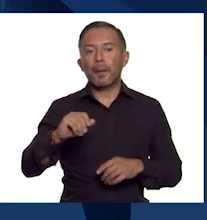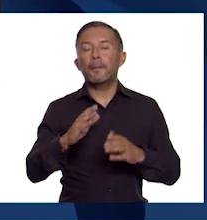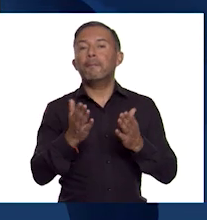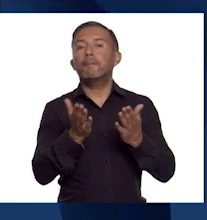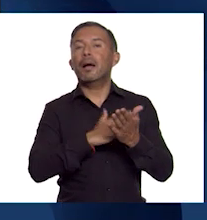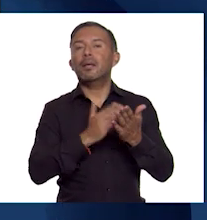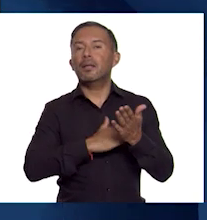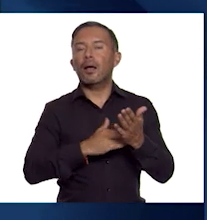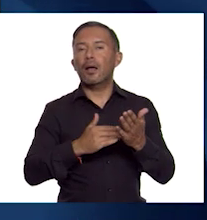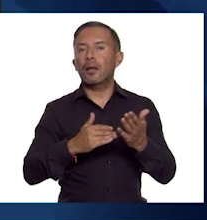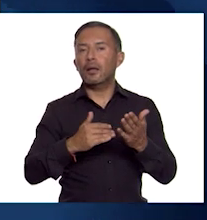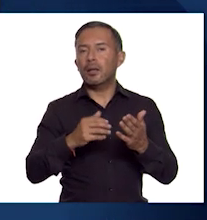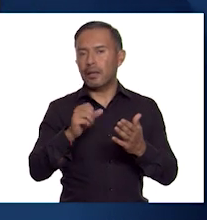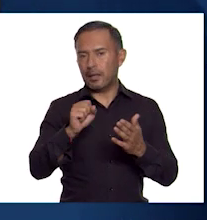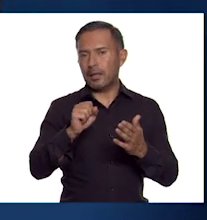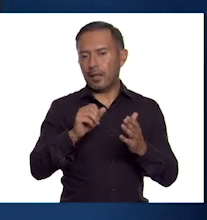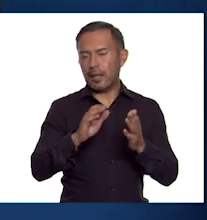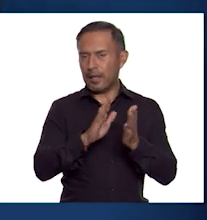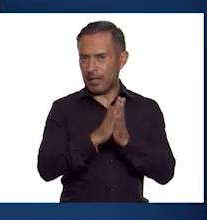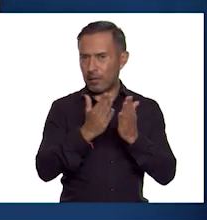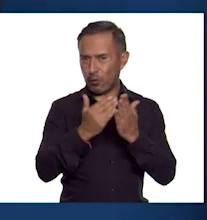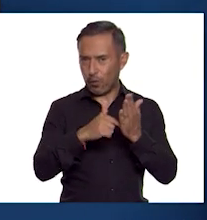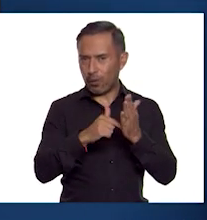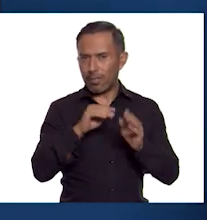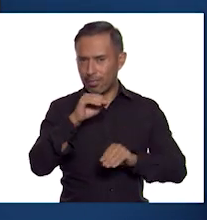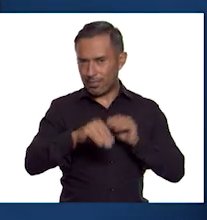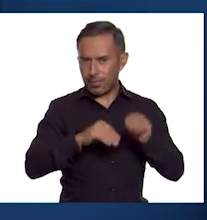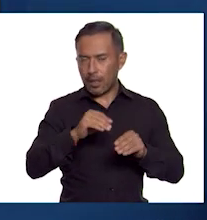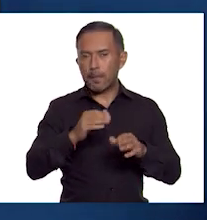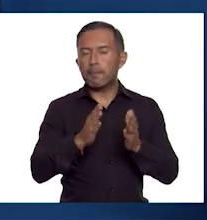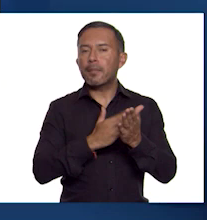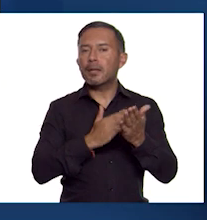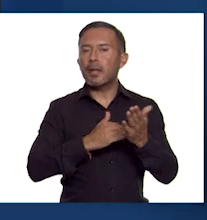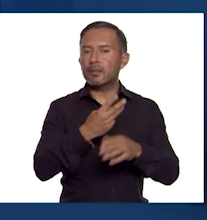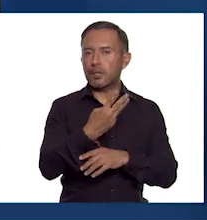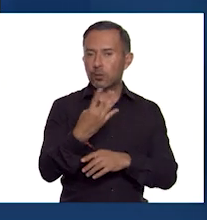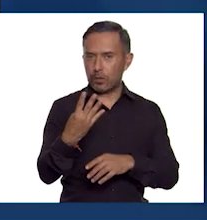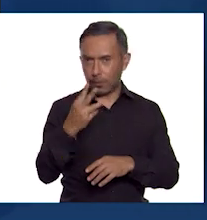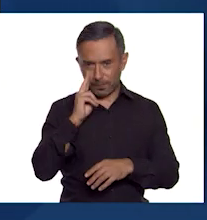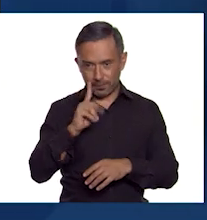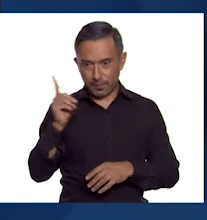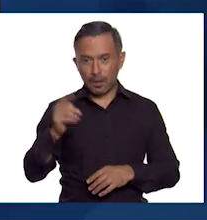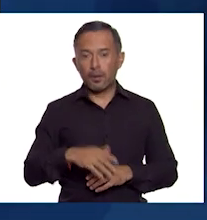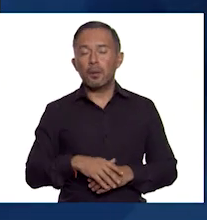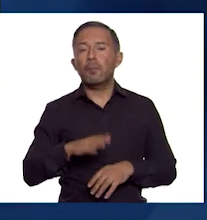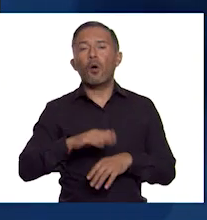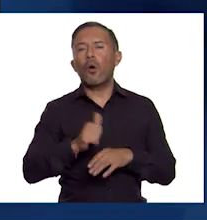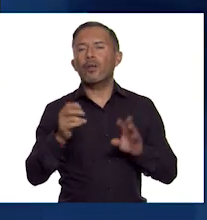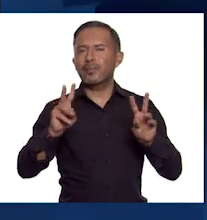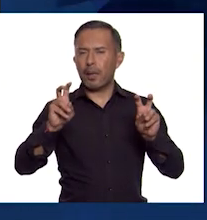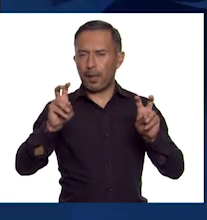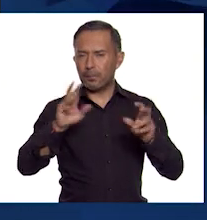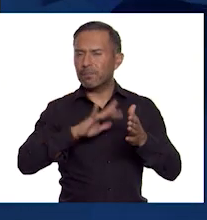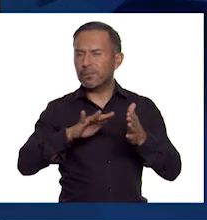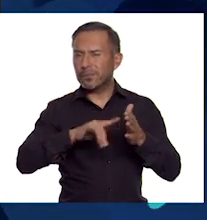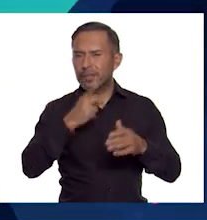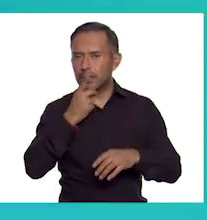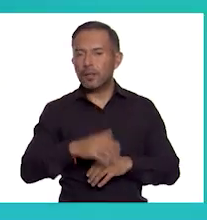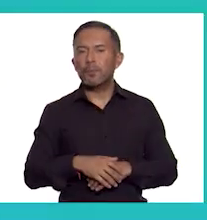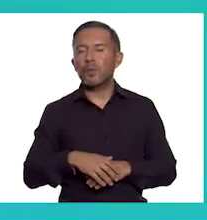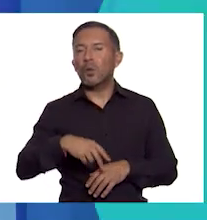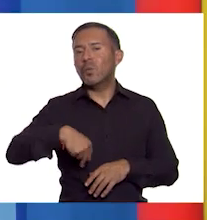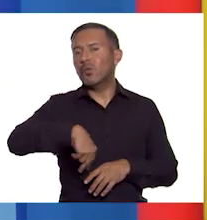tres y cuatro de nuestro libro interactivo. Y ahora sí, nuestro siguiente título dice La ruta de la seda,